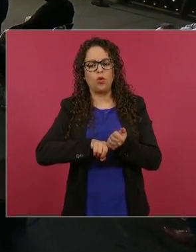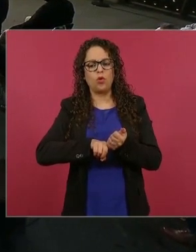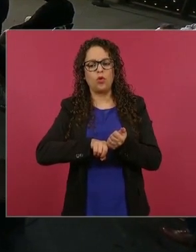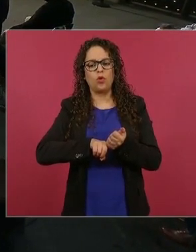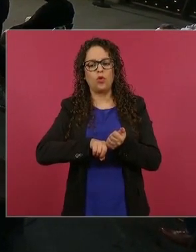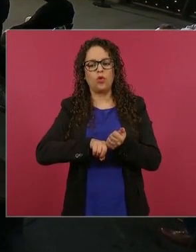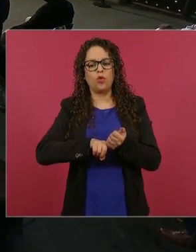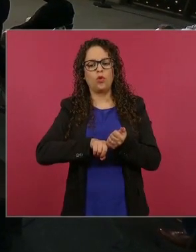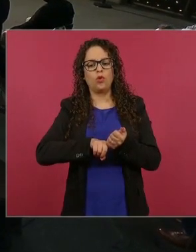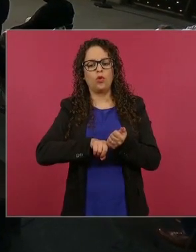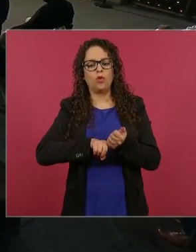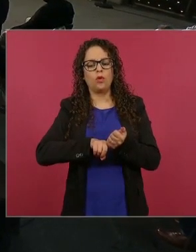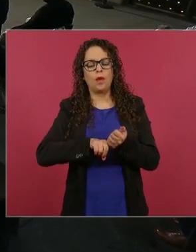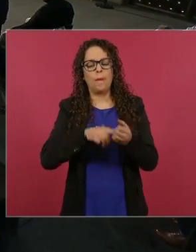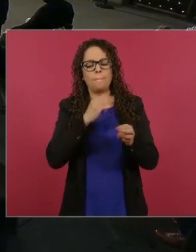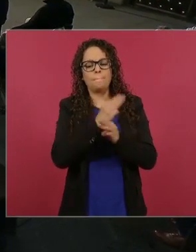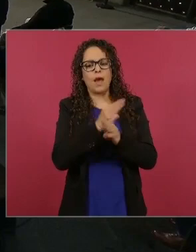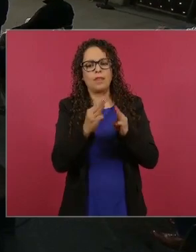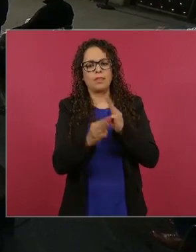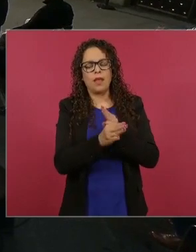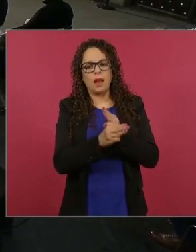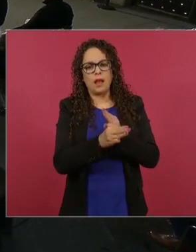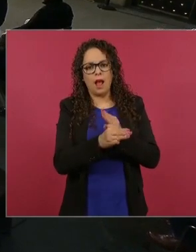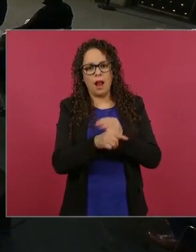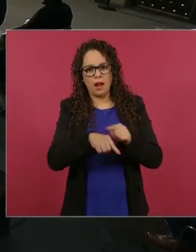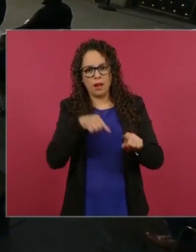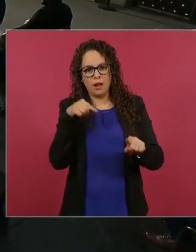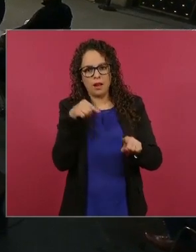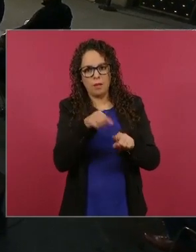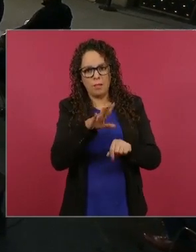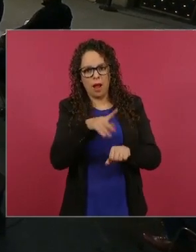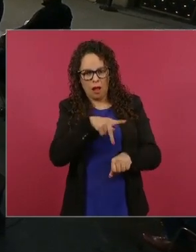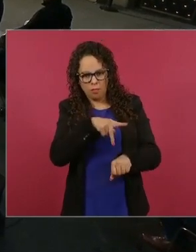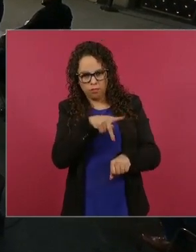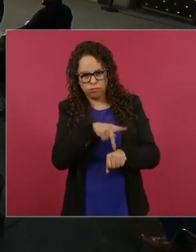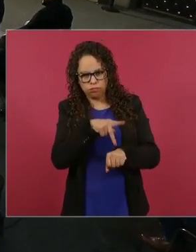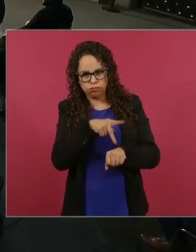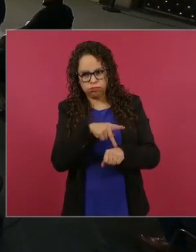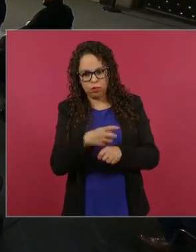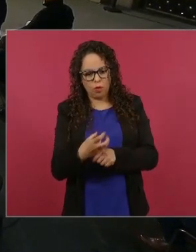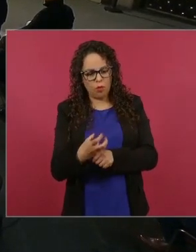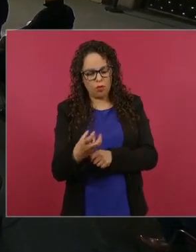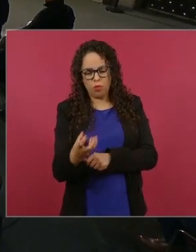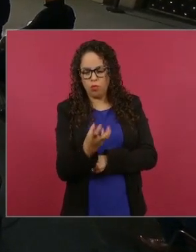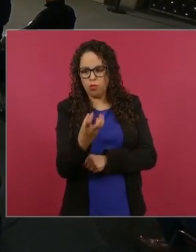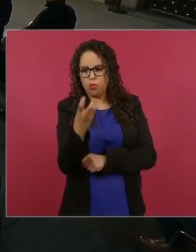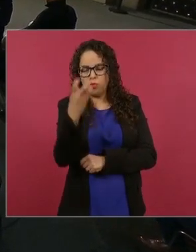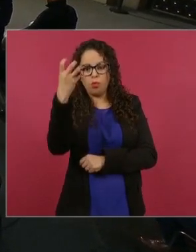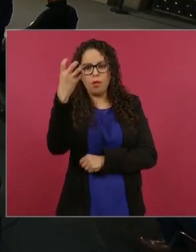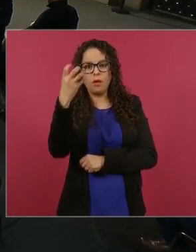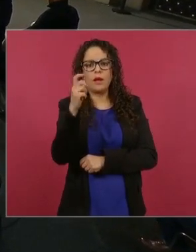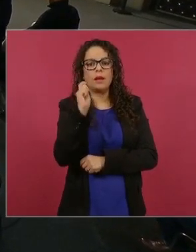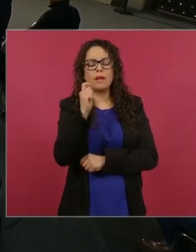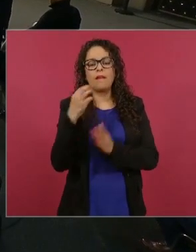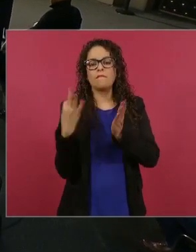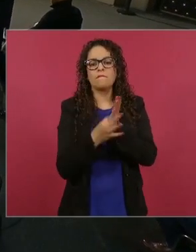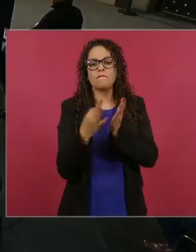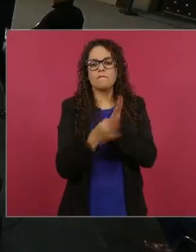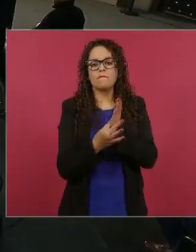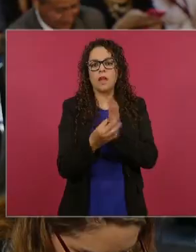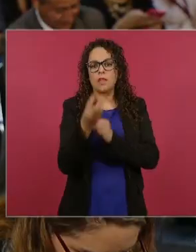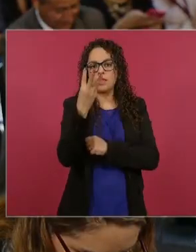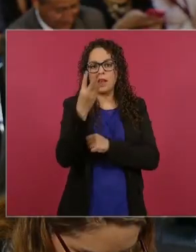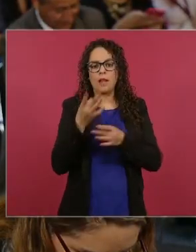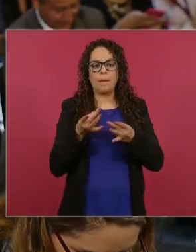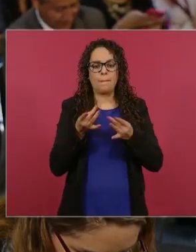parte cerámica por donde se evitan los humos en los humos del motor en tres metales con tres metales finos platino